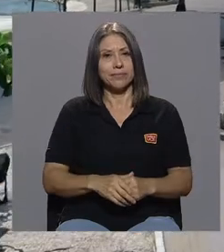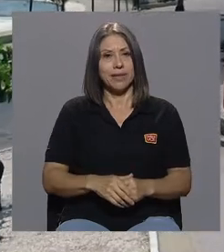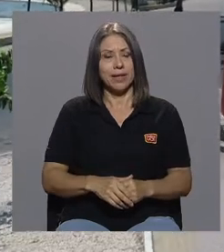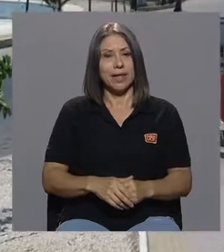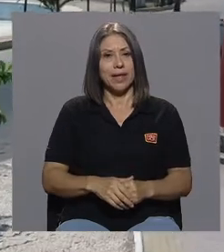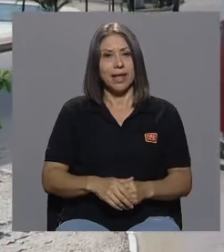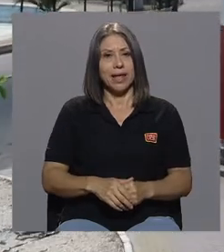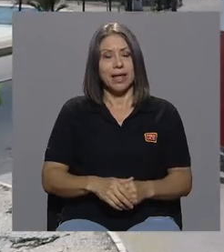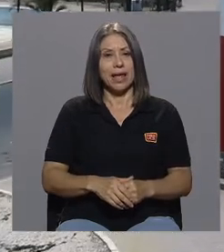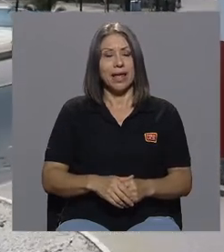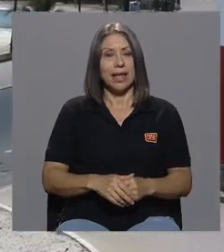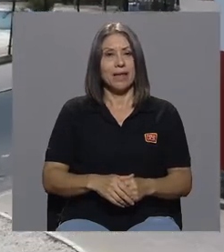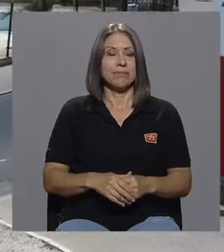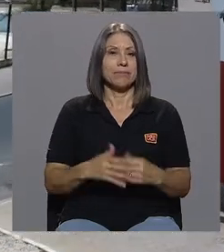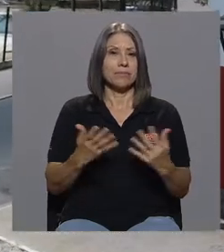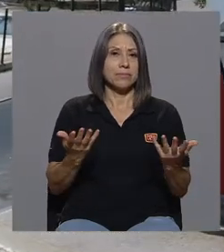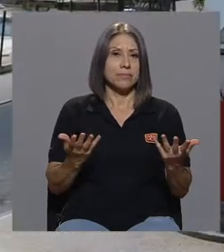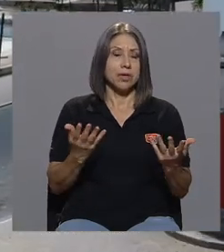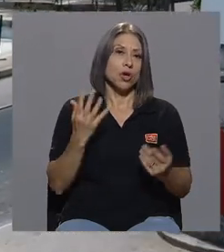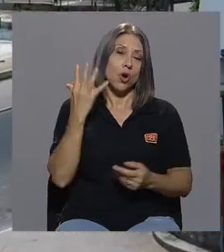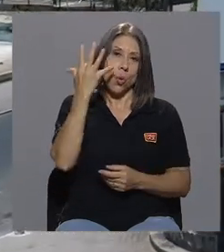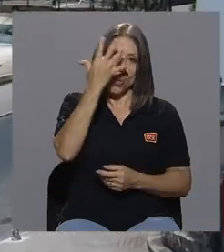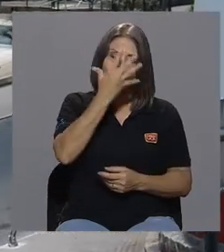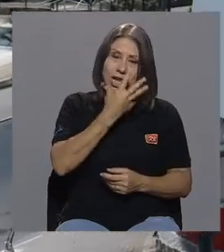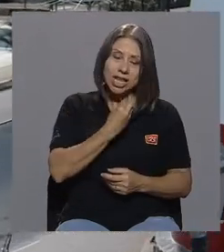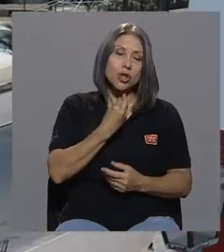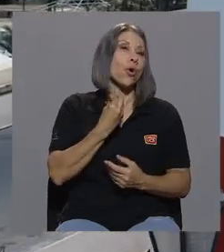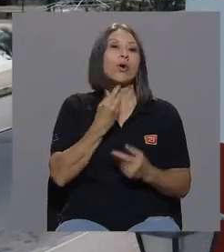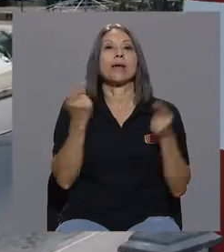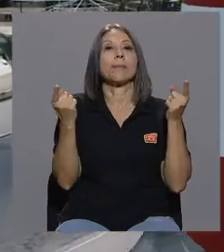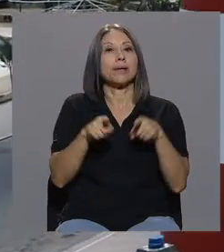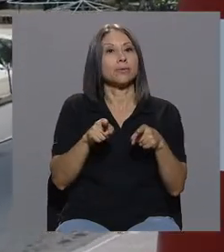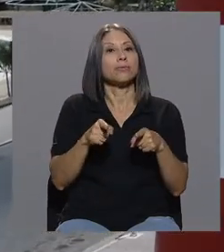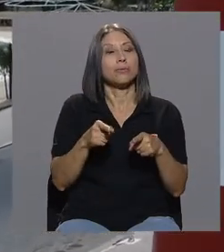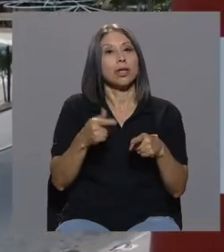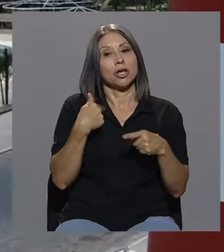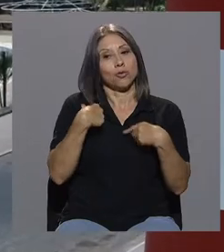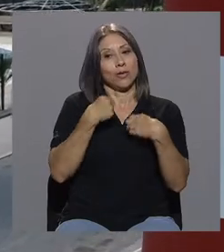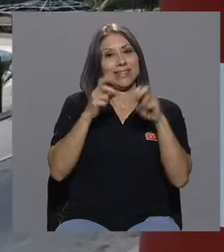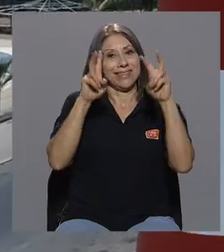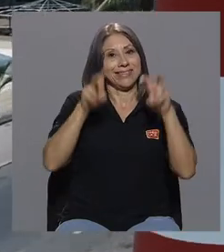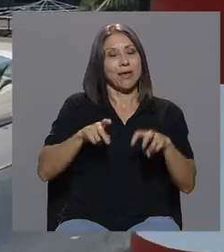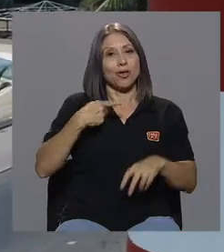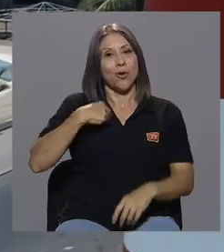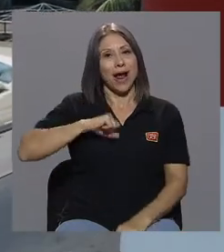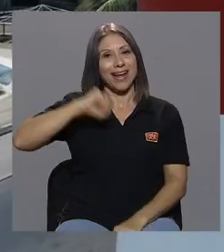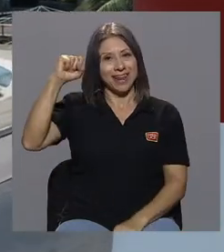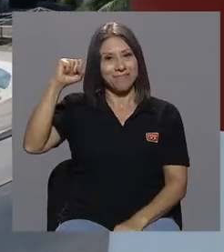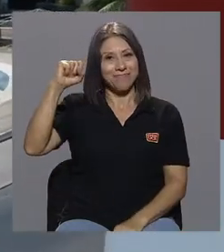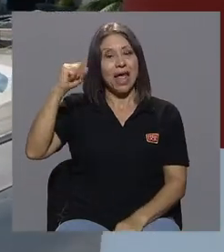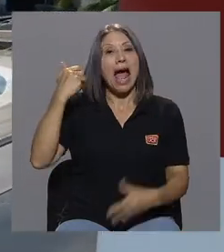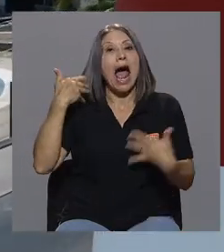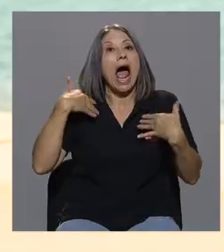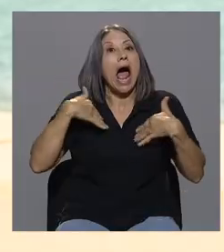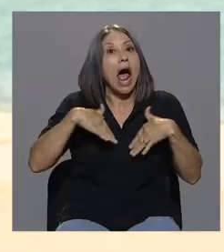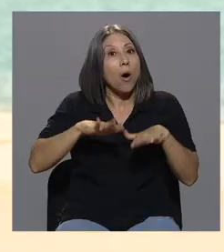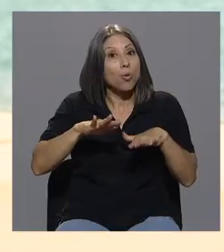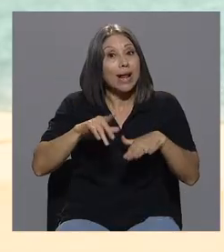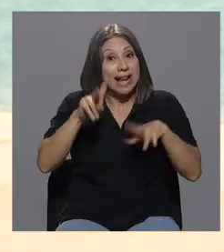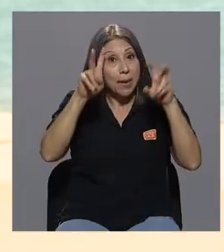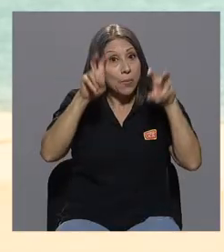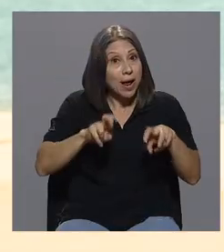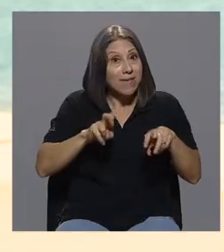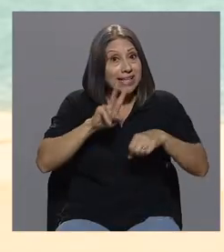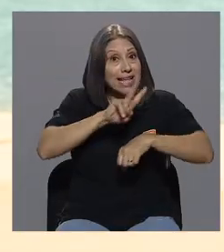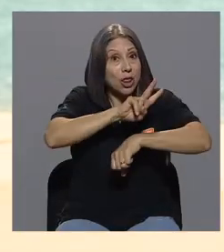Lo bonito y lo grandioso fue que gané, aún habiendo la prueba dura dos horas, y yo la